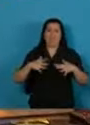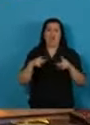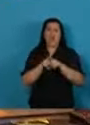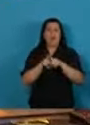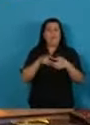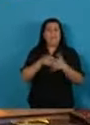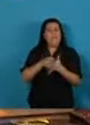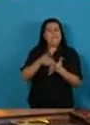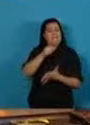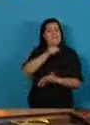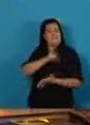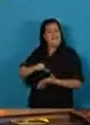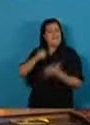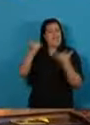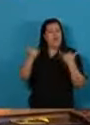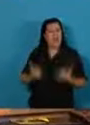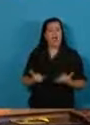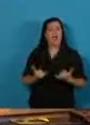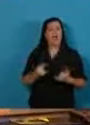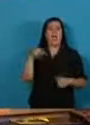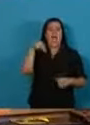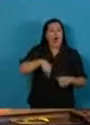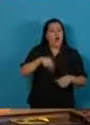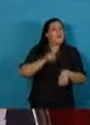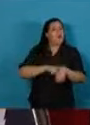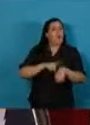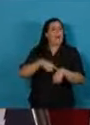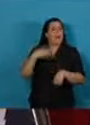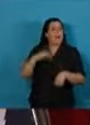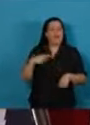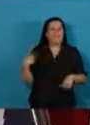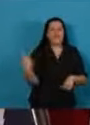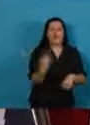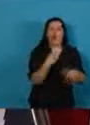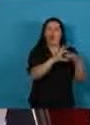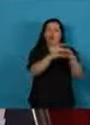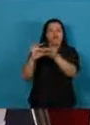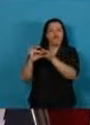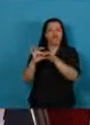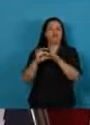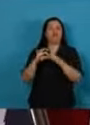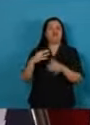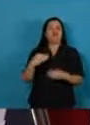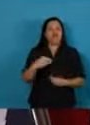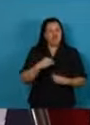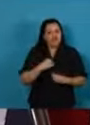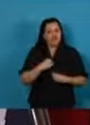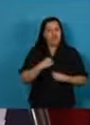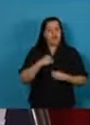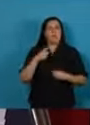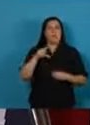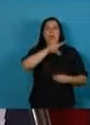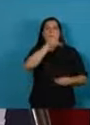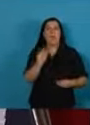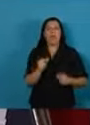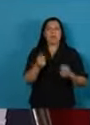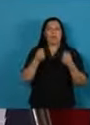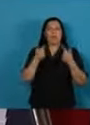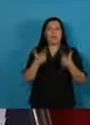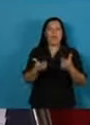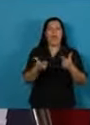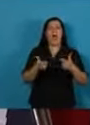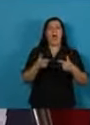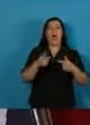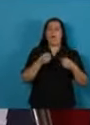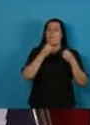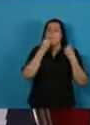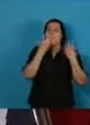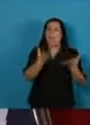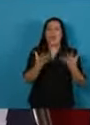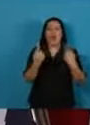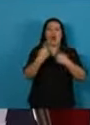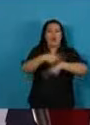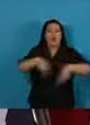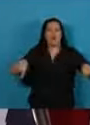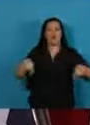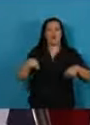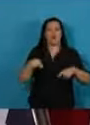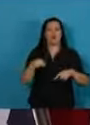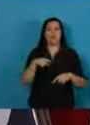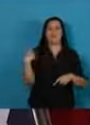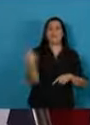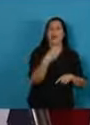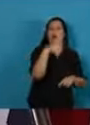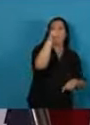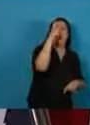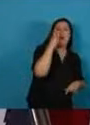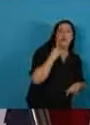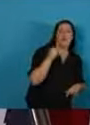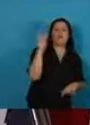lastimado. Es la hora de la vocación compartida que busca un país que le ofrezca un destino mejor a todas y